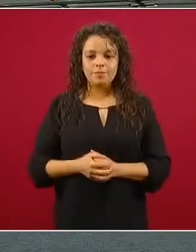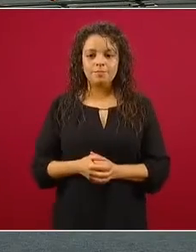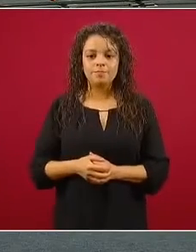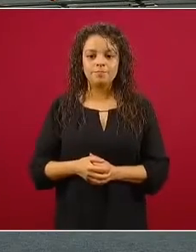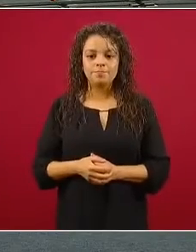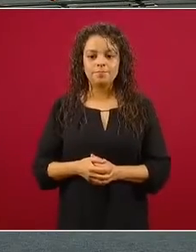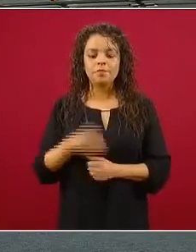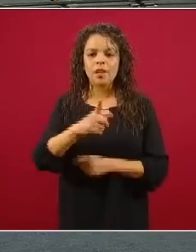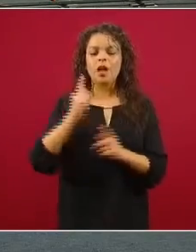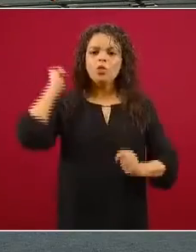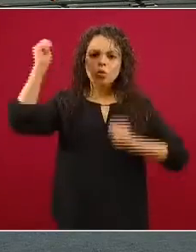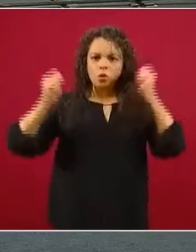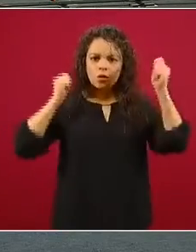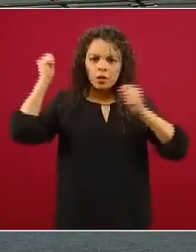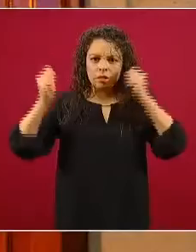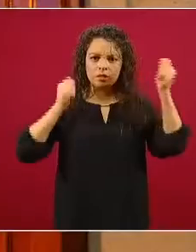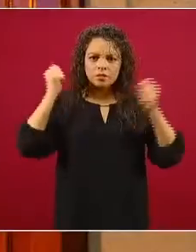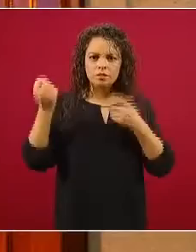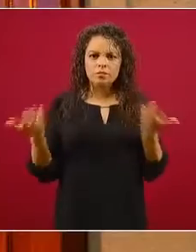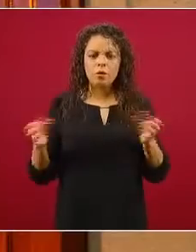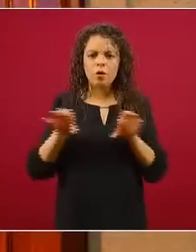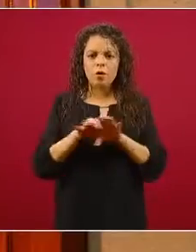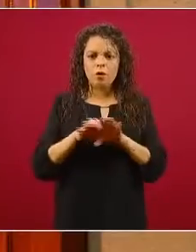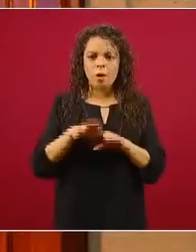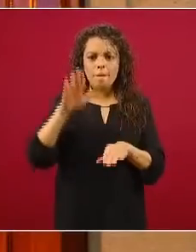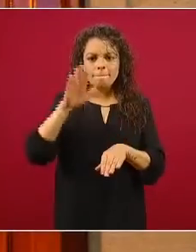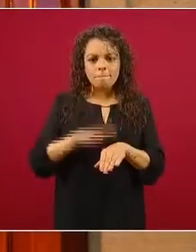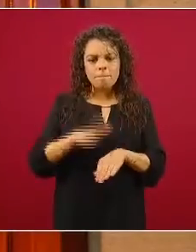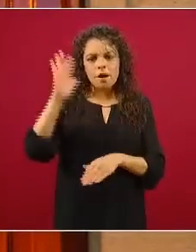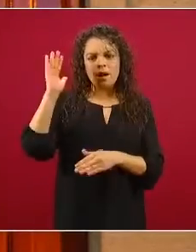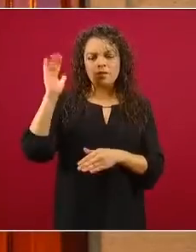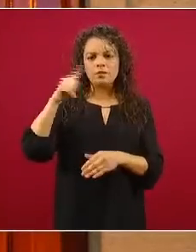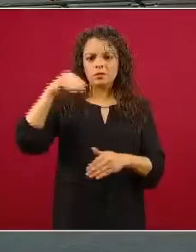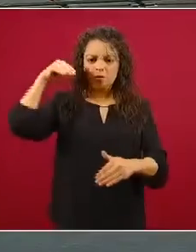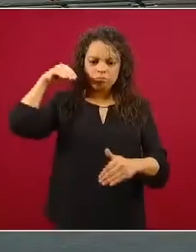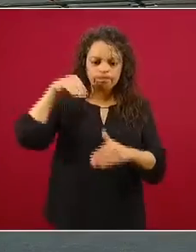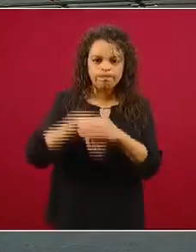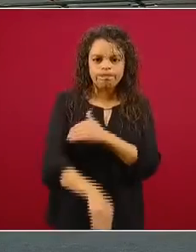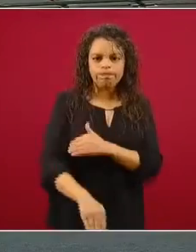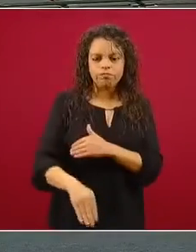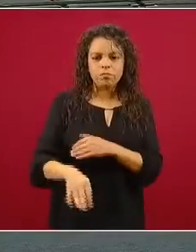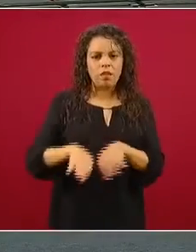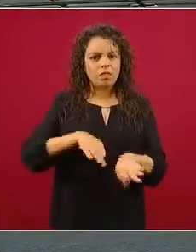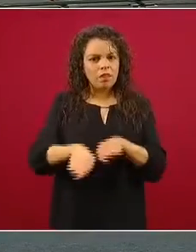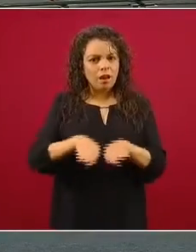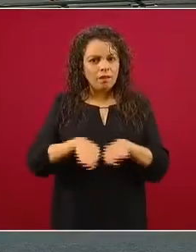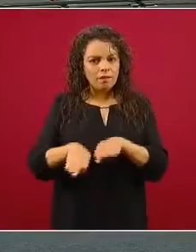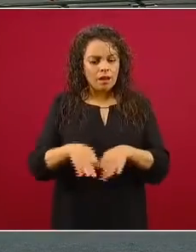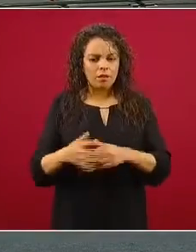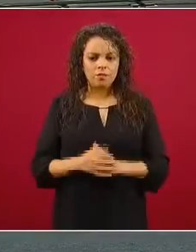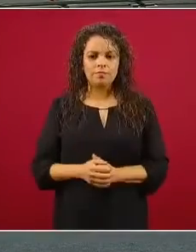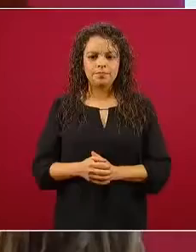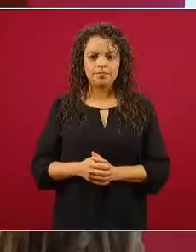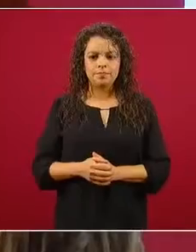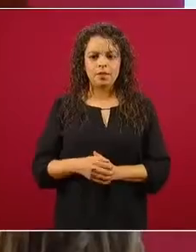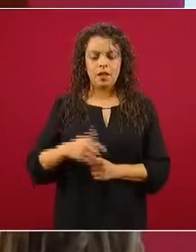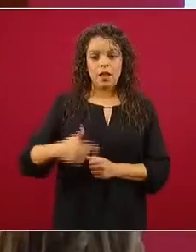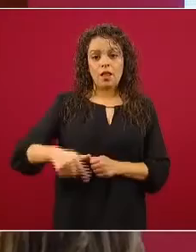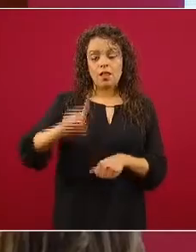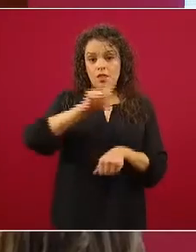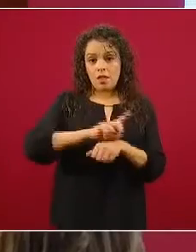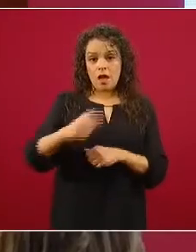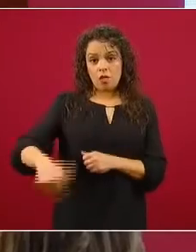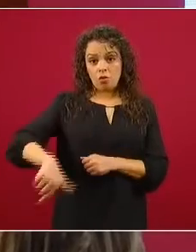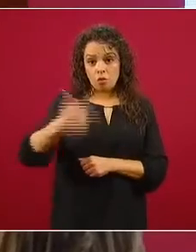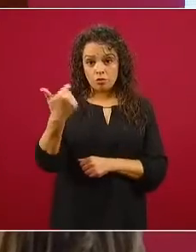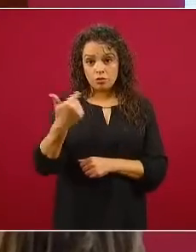el tema de cómo ha sido la baja en el empleo. Como todos los meses, los días 12 a las 12 vamos a